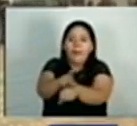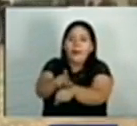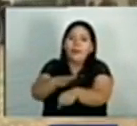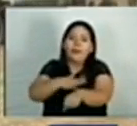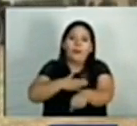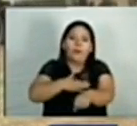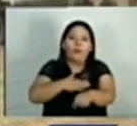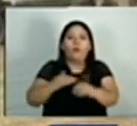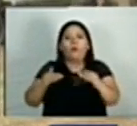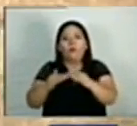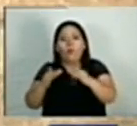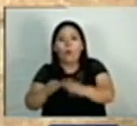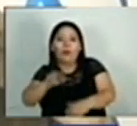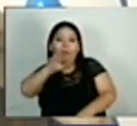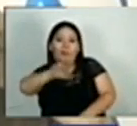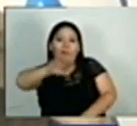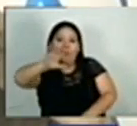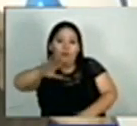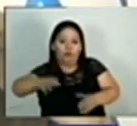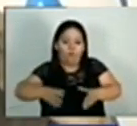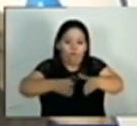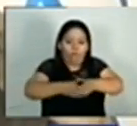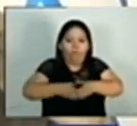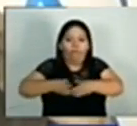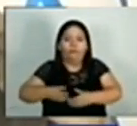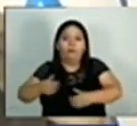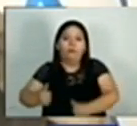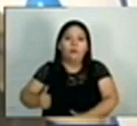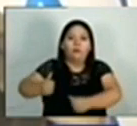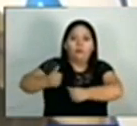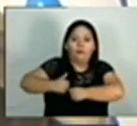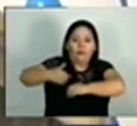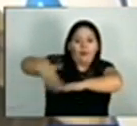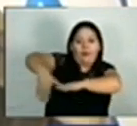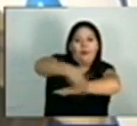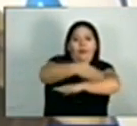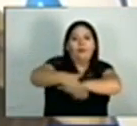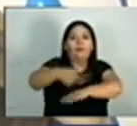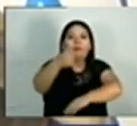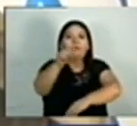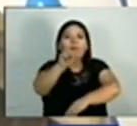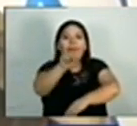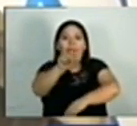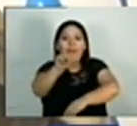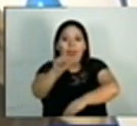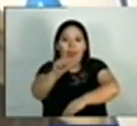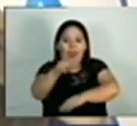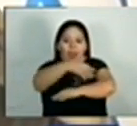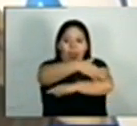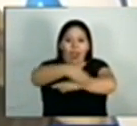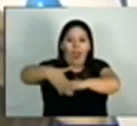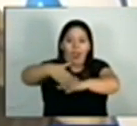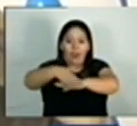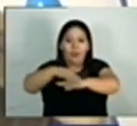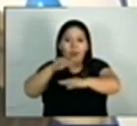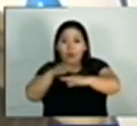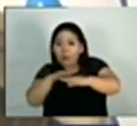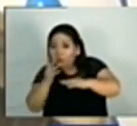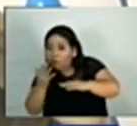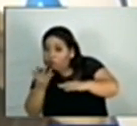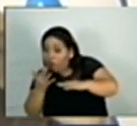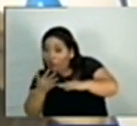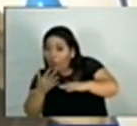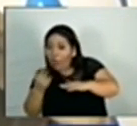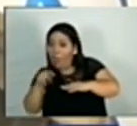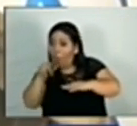y tenemos 35 batallones en la zona de la franja de Gaza, prontos para ingresar en la franja en caso